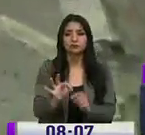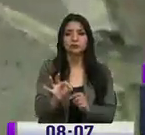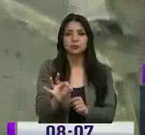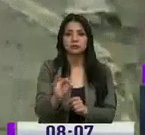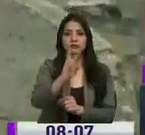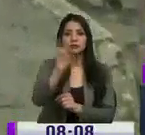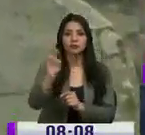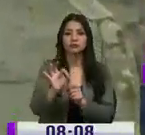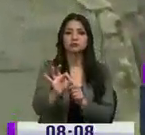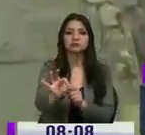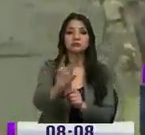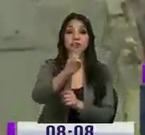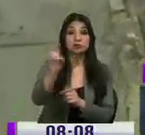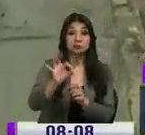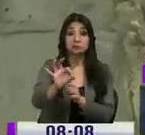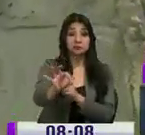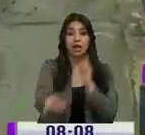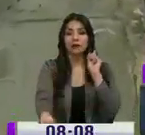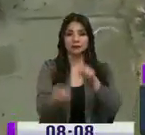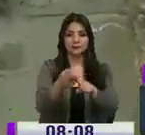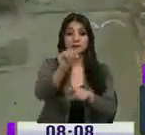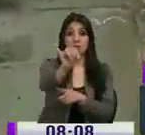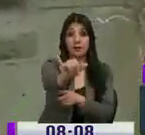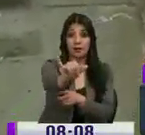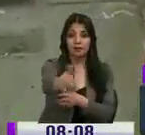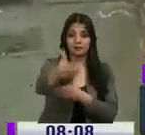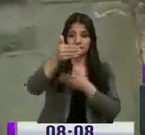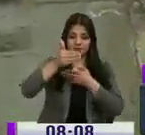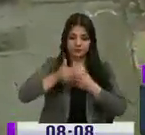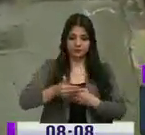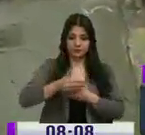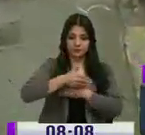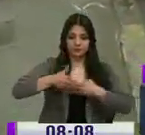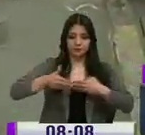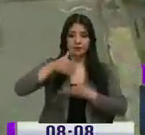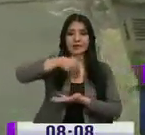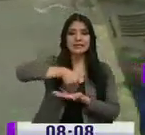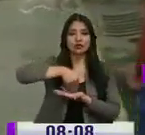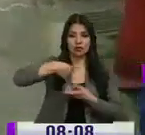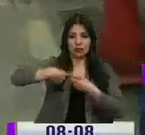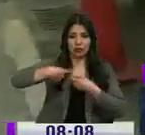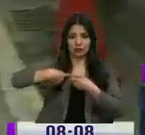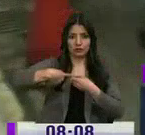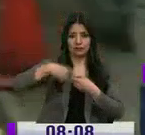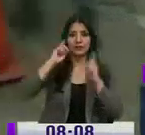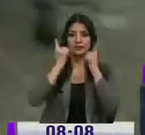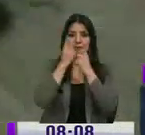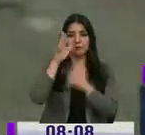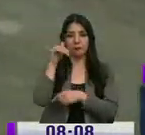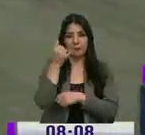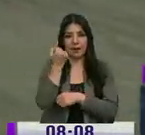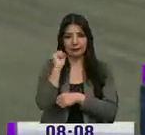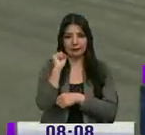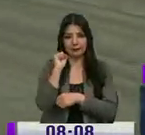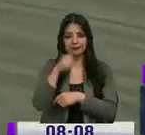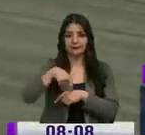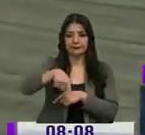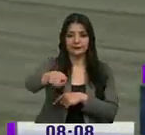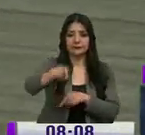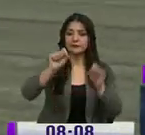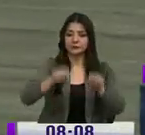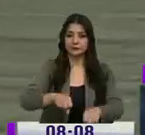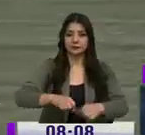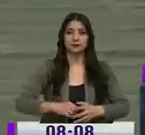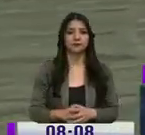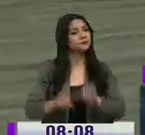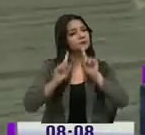diarios hasta llegar a la calle Caldas, luego el retorno por el otro carril de sur a norte. Lo